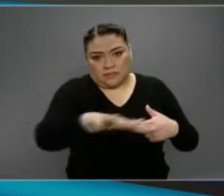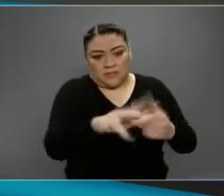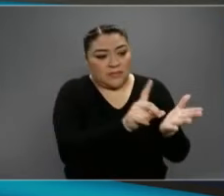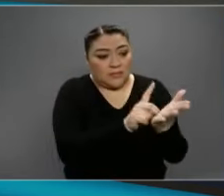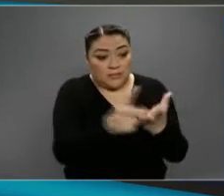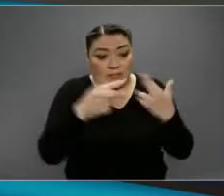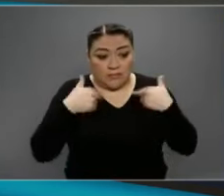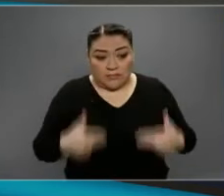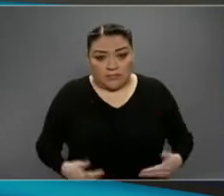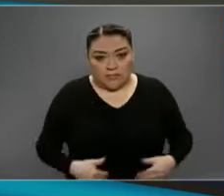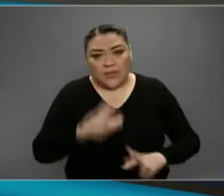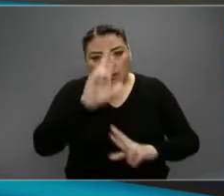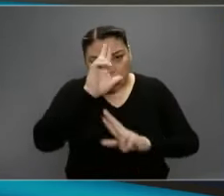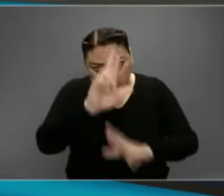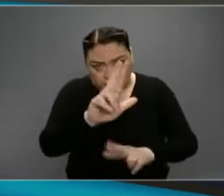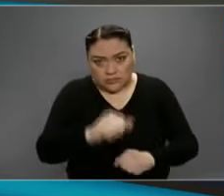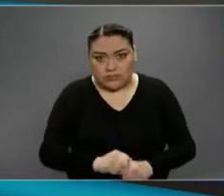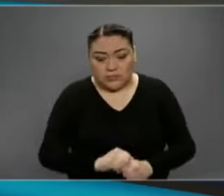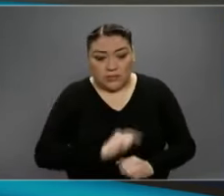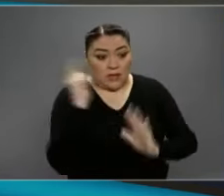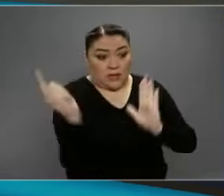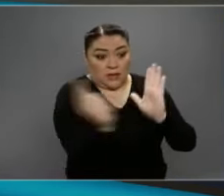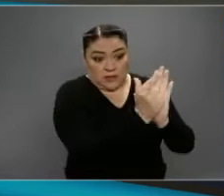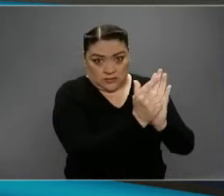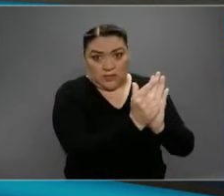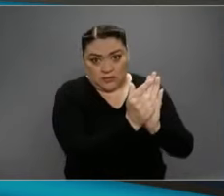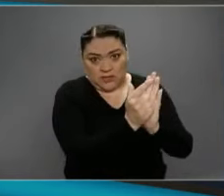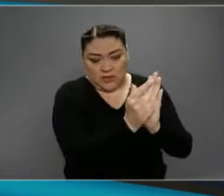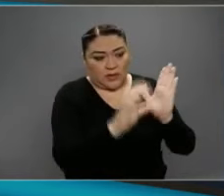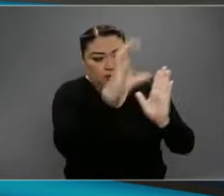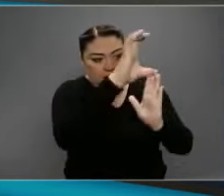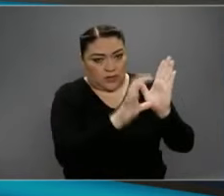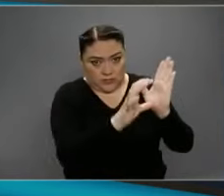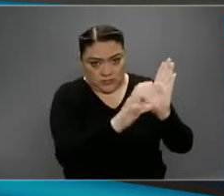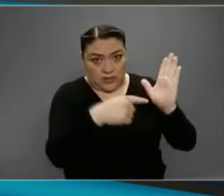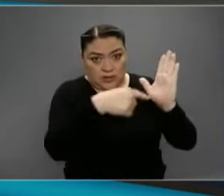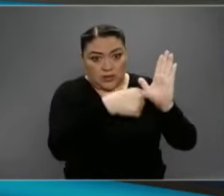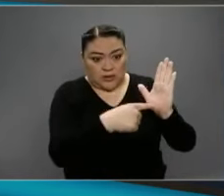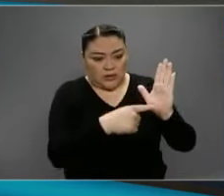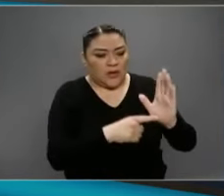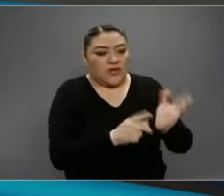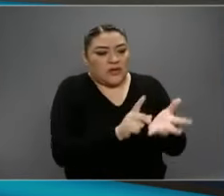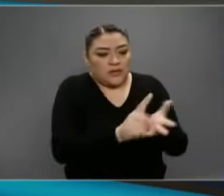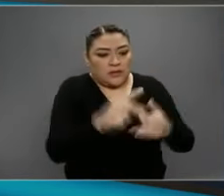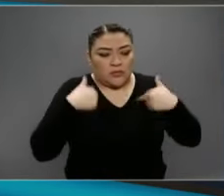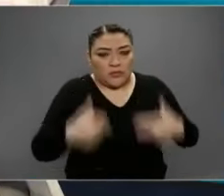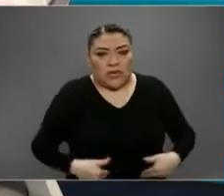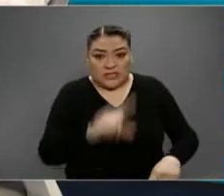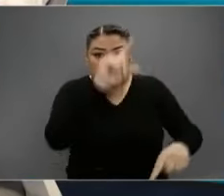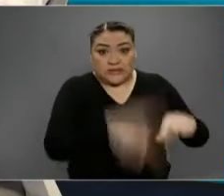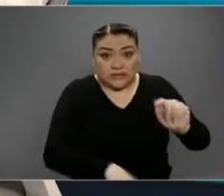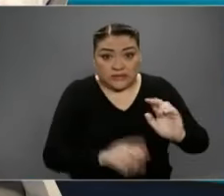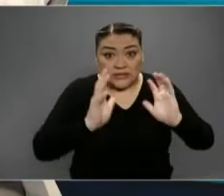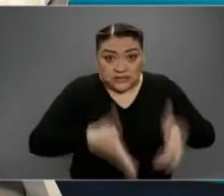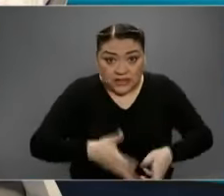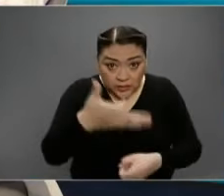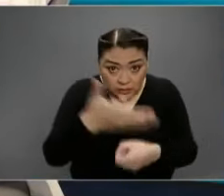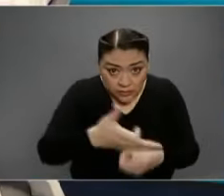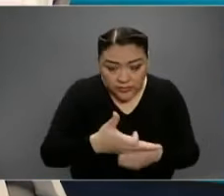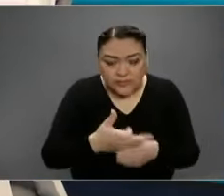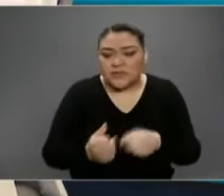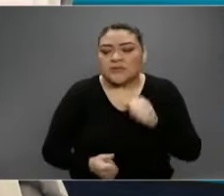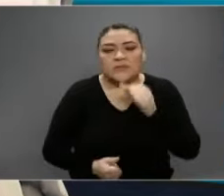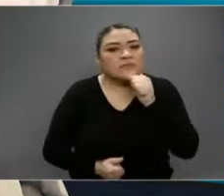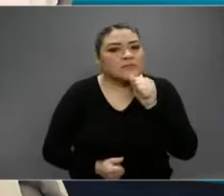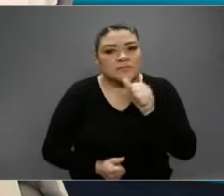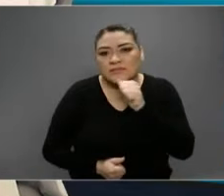humanos. No estamos en un estado de excepción, ya lo comentó el doctor López-Gatell hace ratito en la conferencia de prensa. Este no